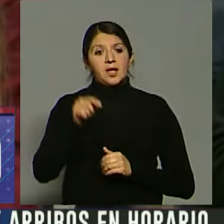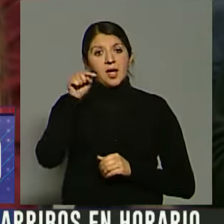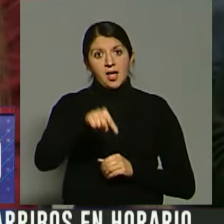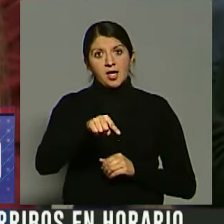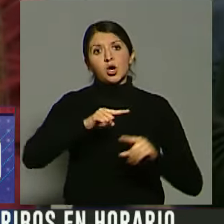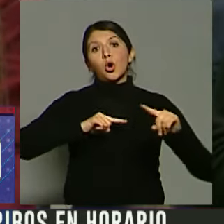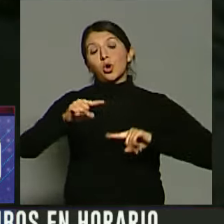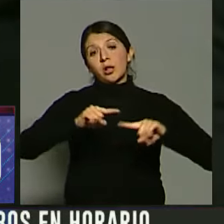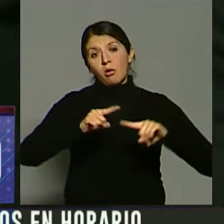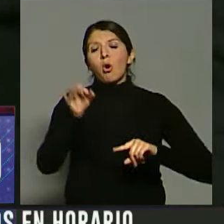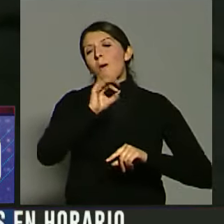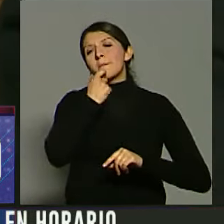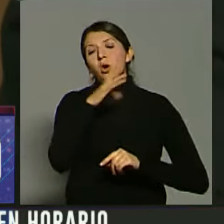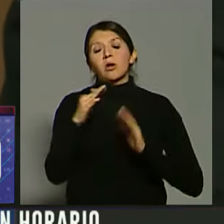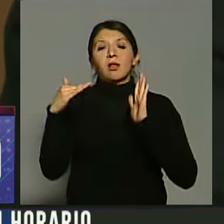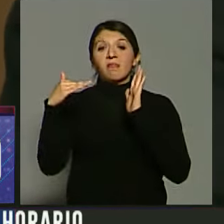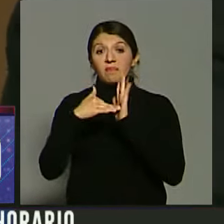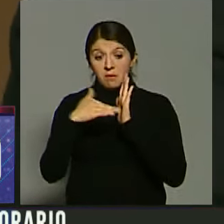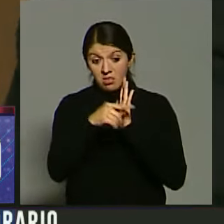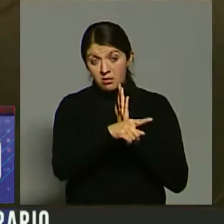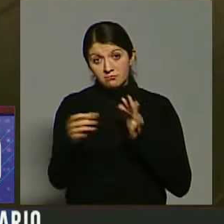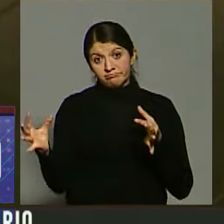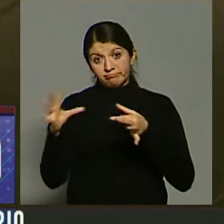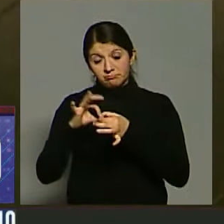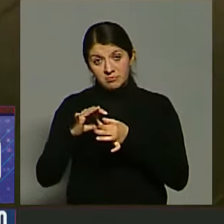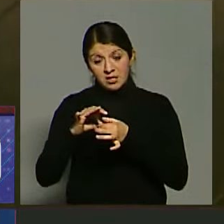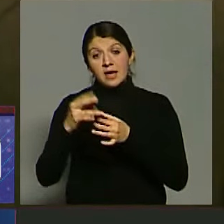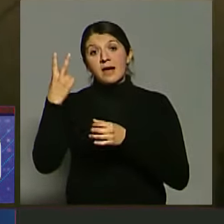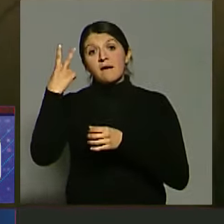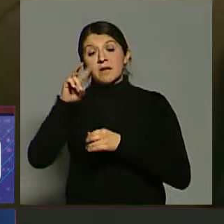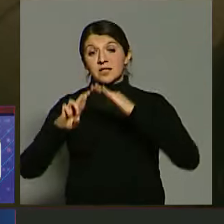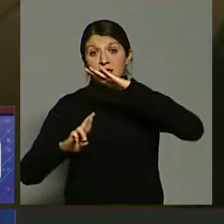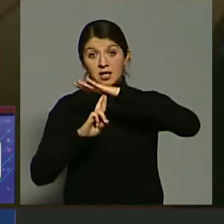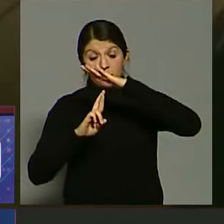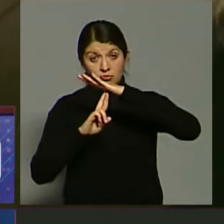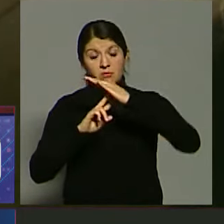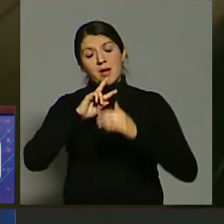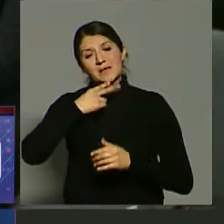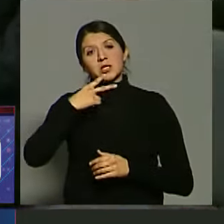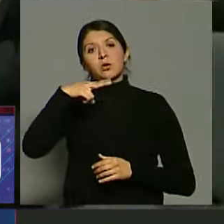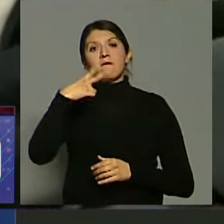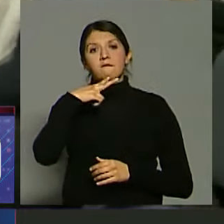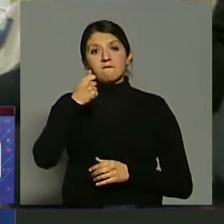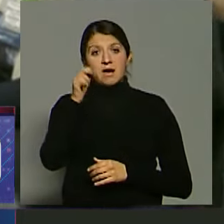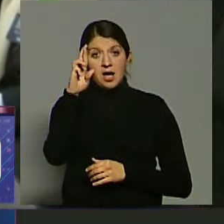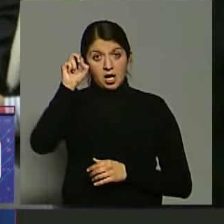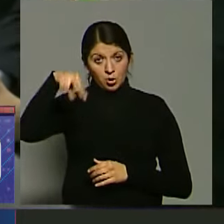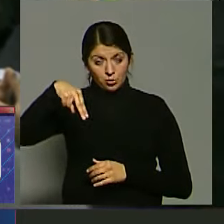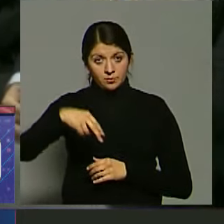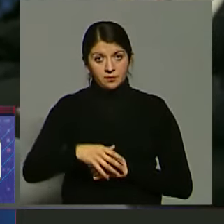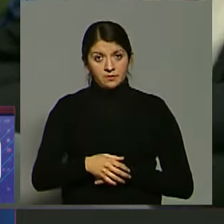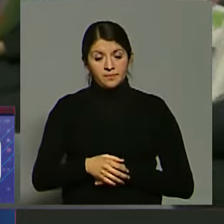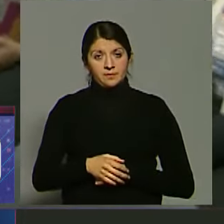dependerá, mejor dicho, del vicerector, Jorge Barón. En una